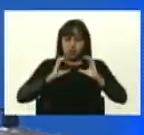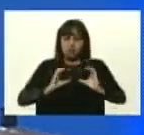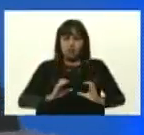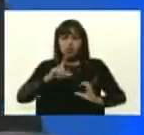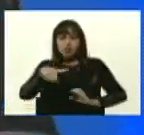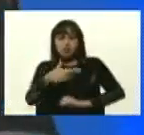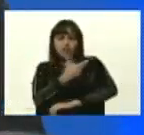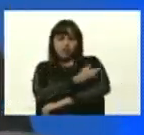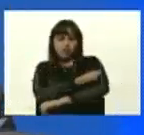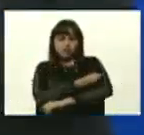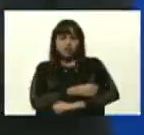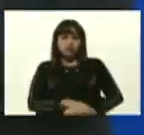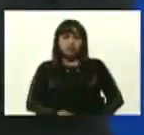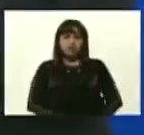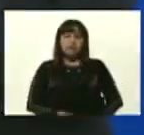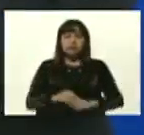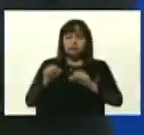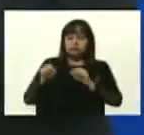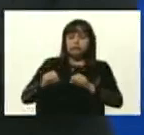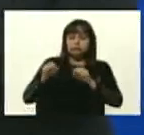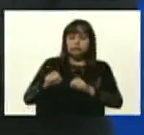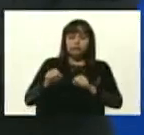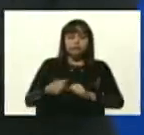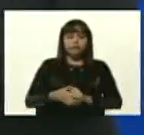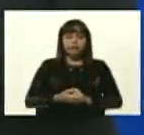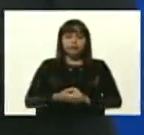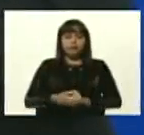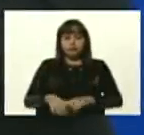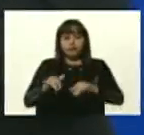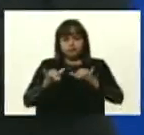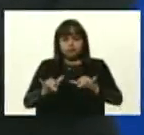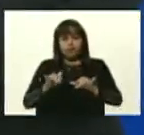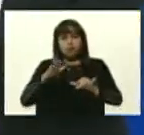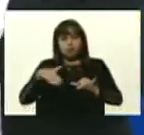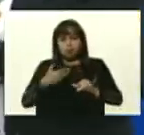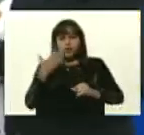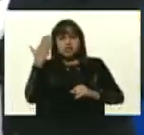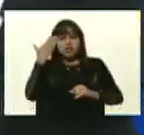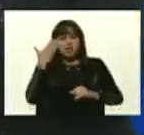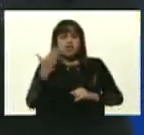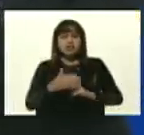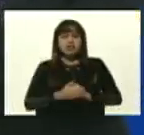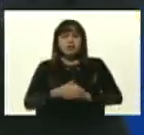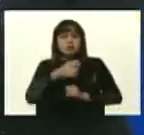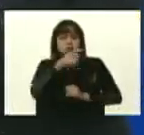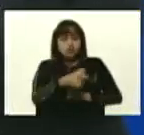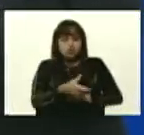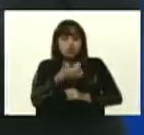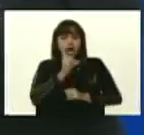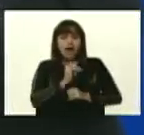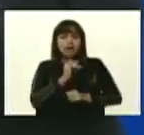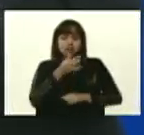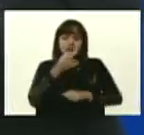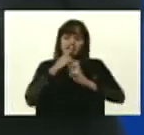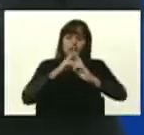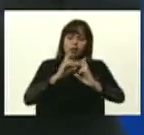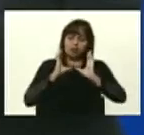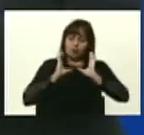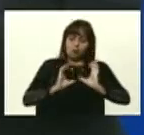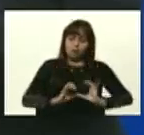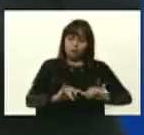vacunada. Exactamente. Así que, no solo puede saber si la persona ha generado una respuesta,